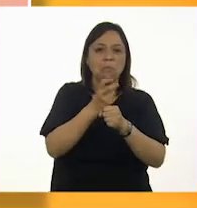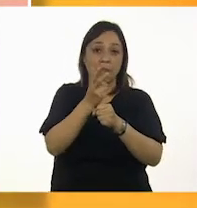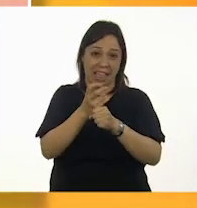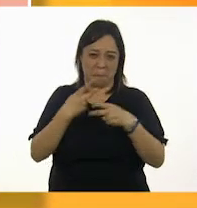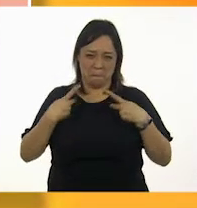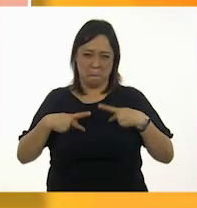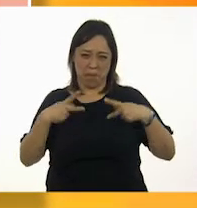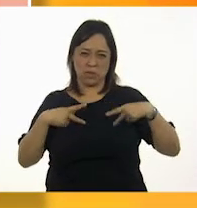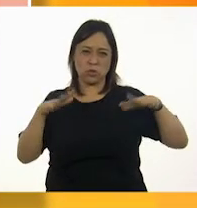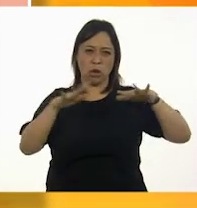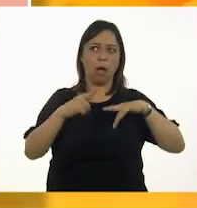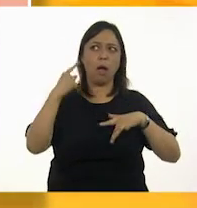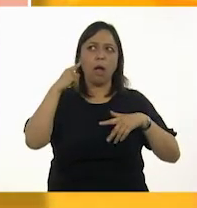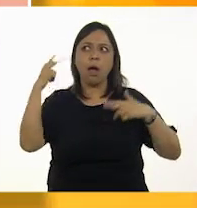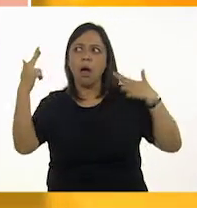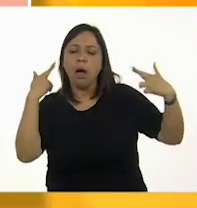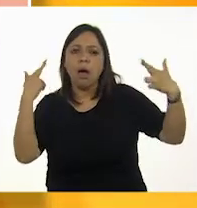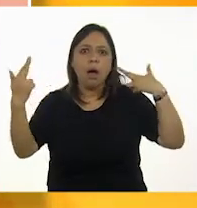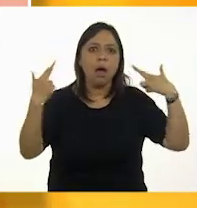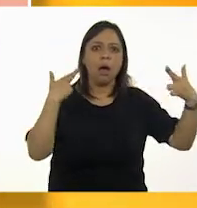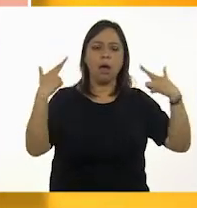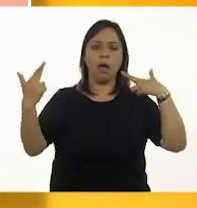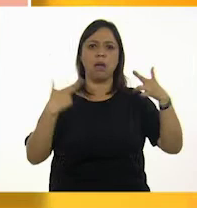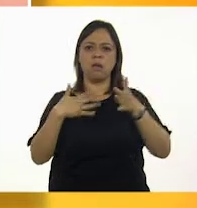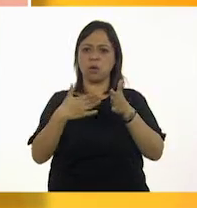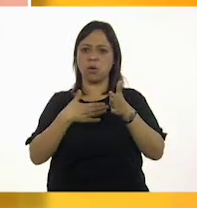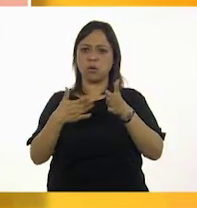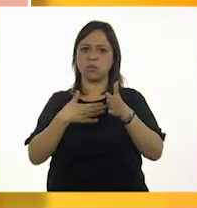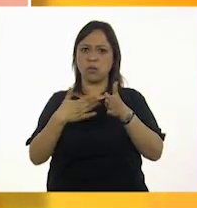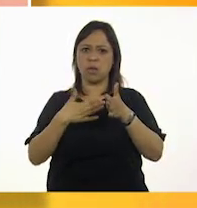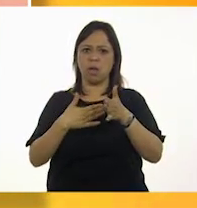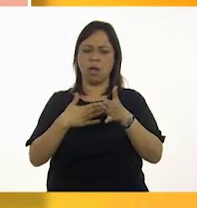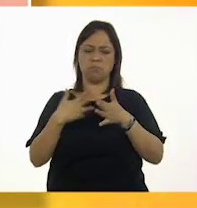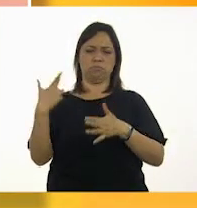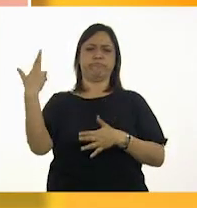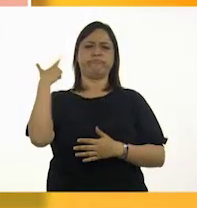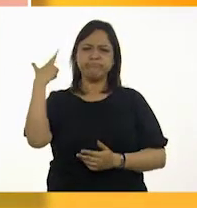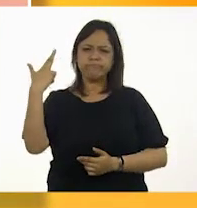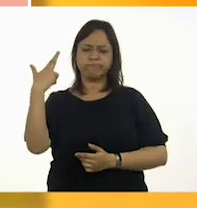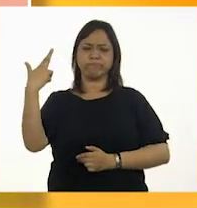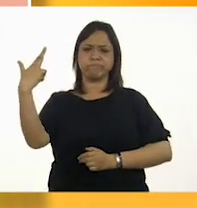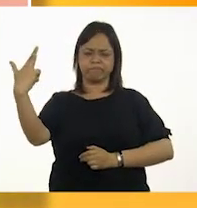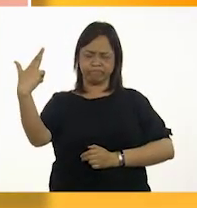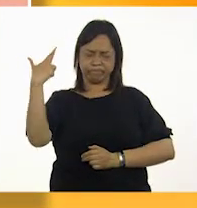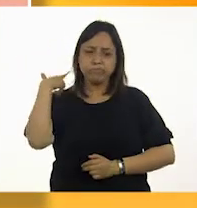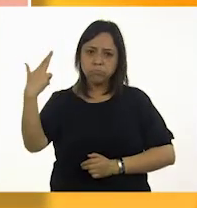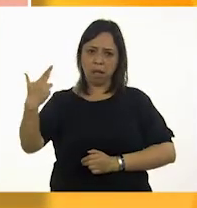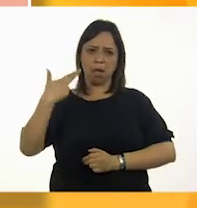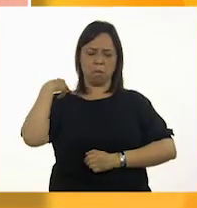extraños que provienen de la cocina. Algo que retumba un estruendo,